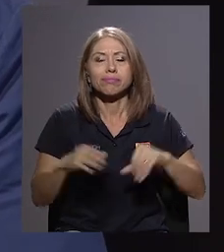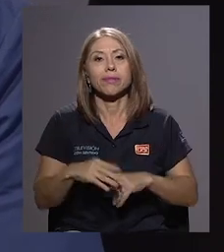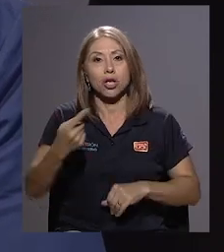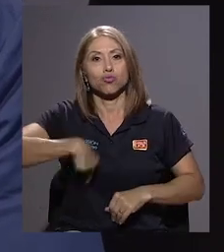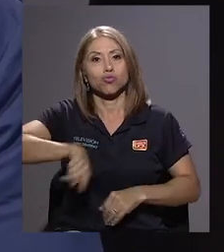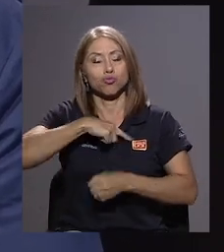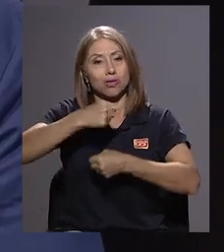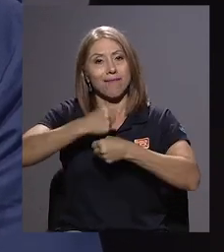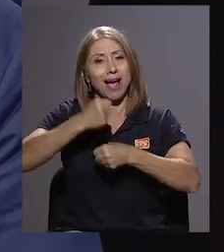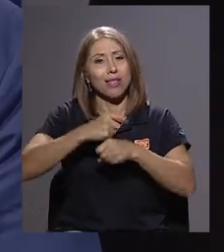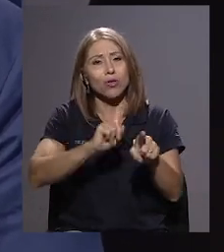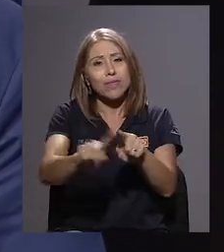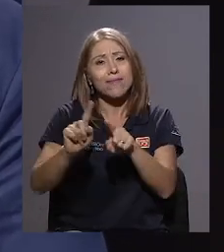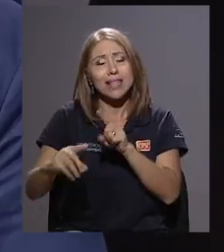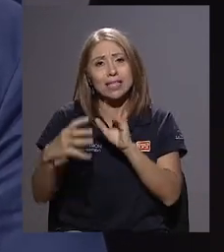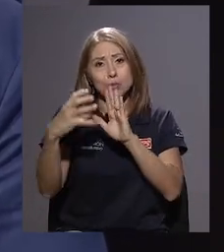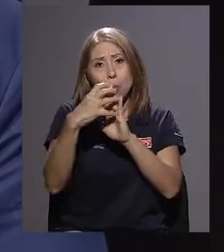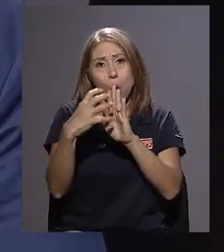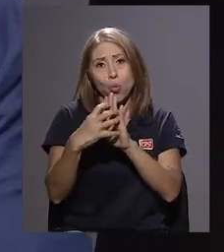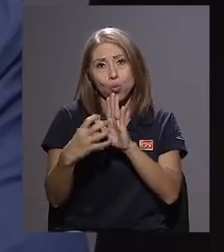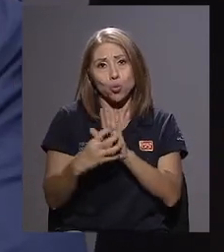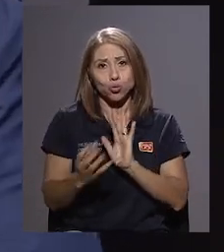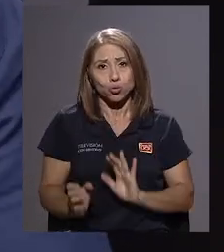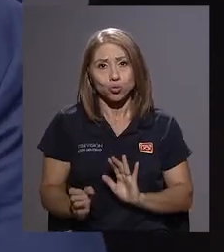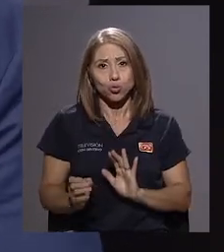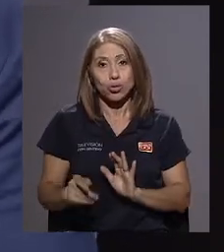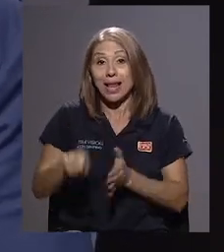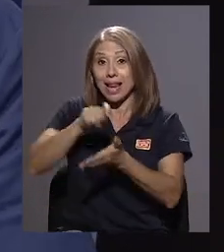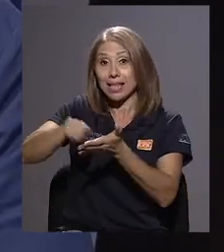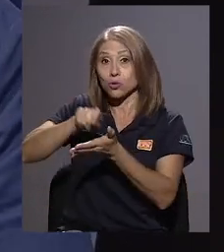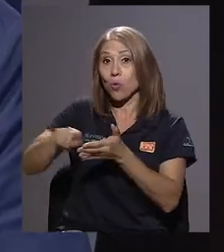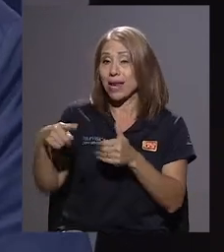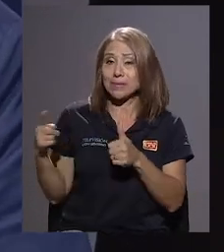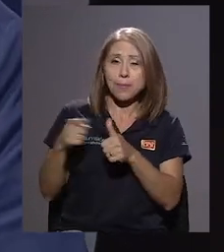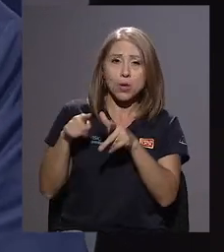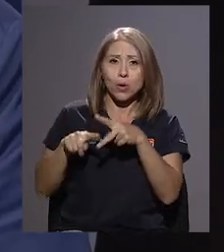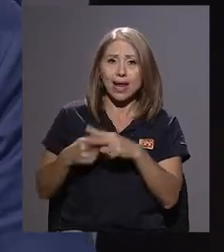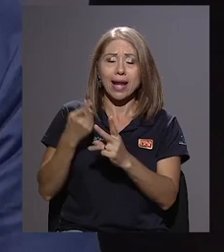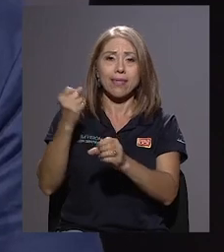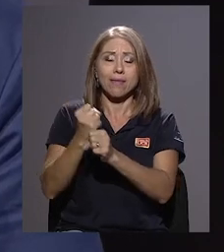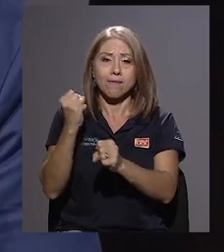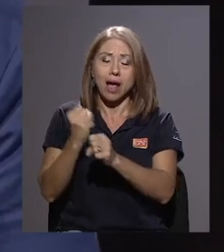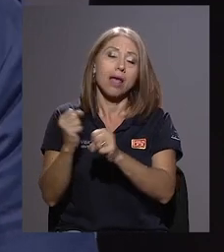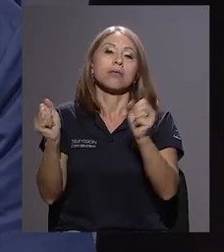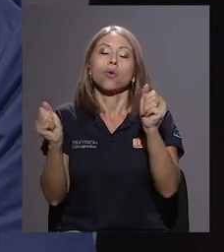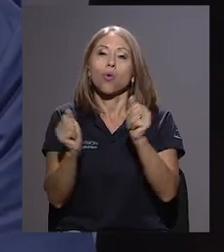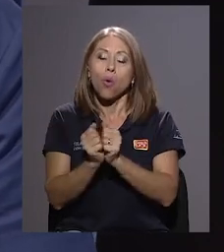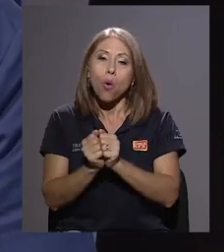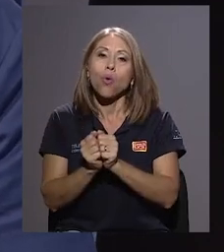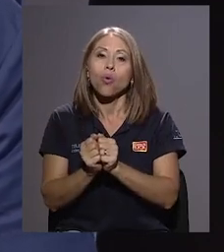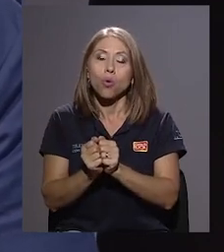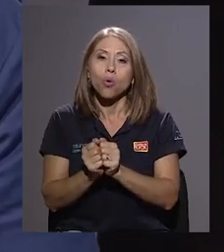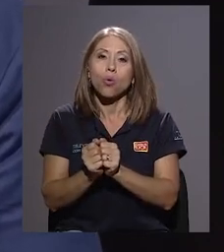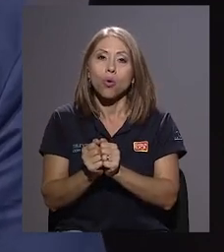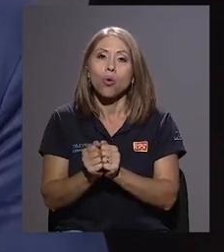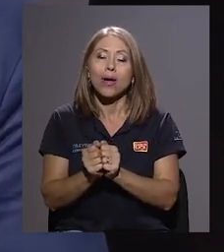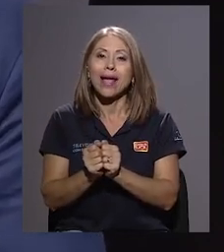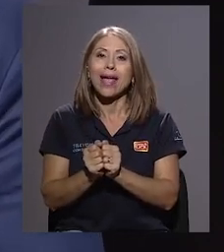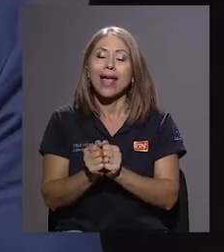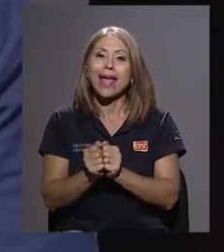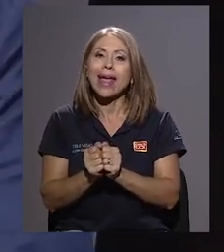dentro de los módulos que estamos trabajando, la escuela es primera en el campo de trabajar con